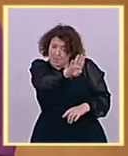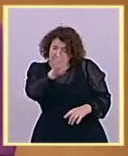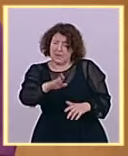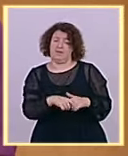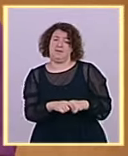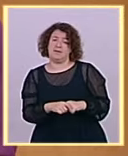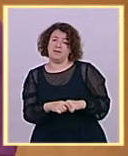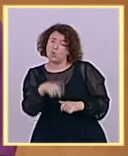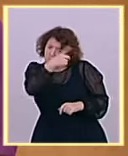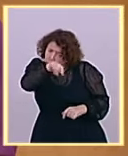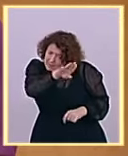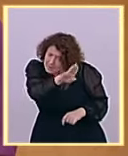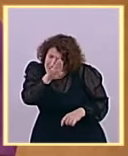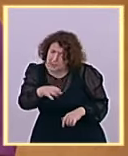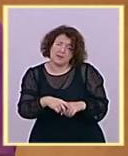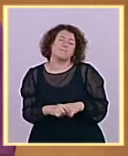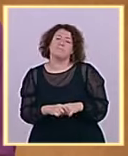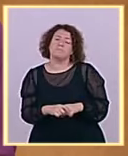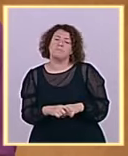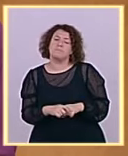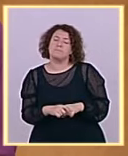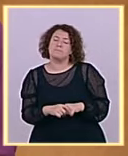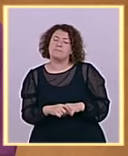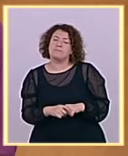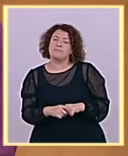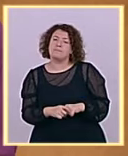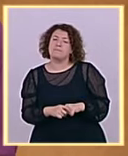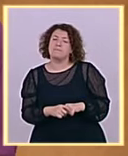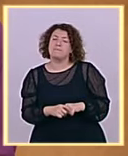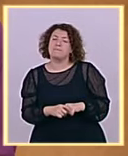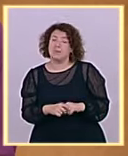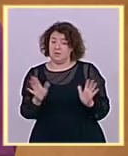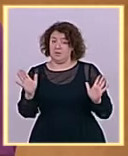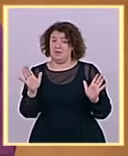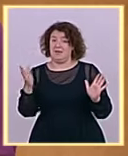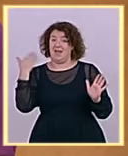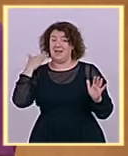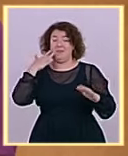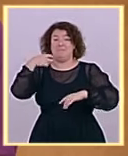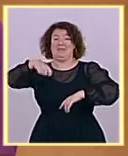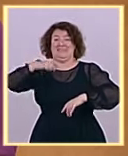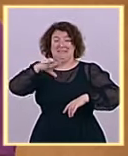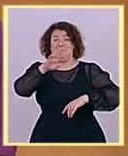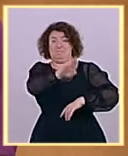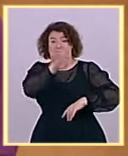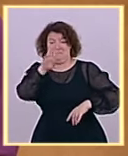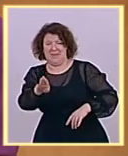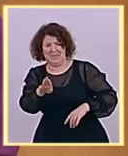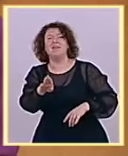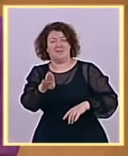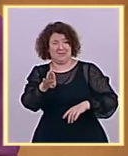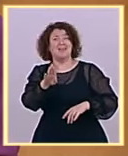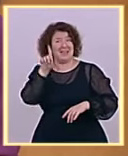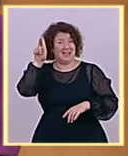al mando el Partido Popular de este país cuando se celebró un referéndum ilegal en Cataluña. Fue con